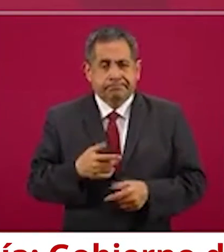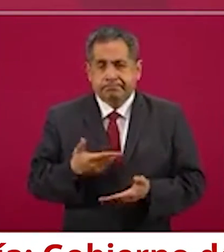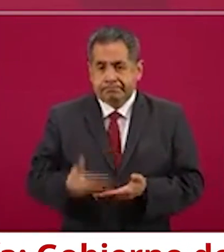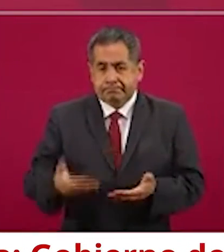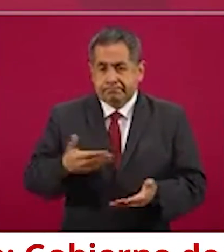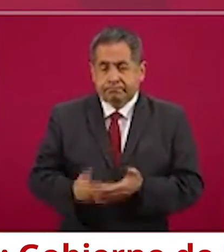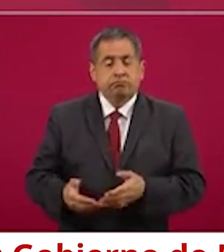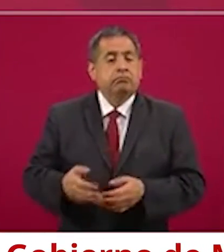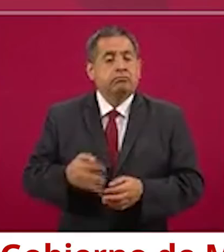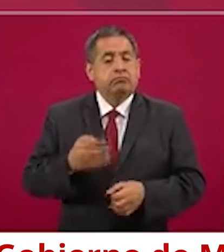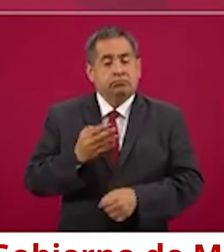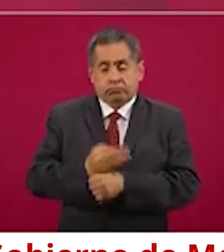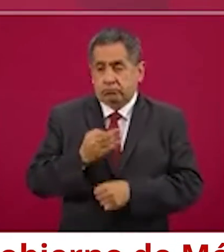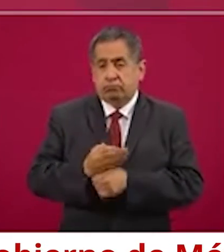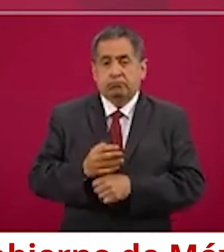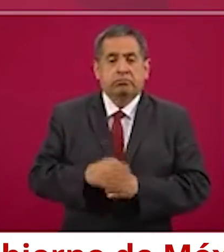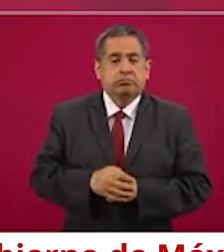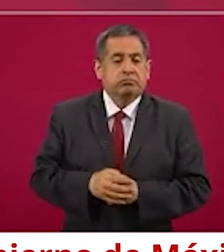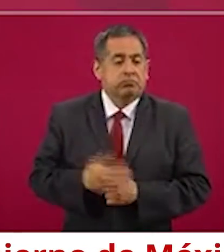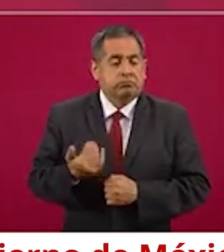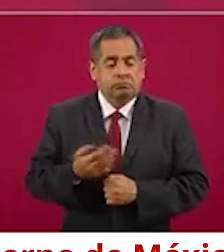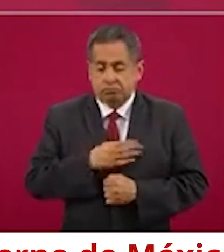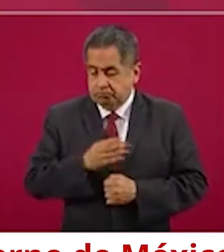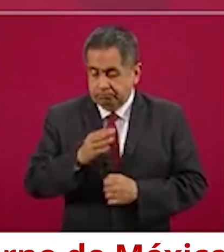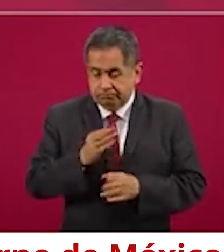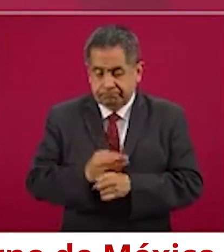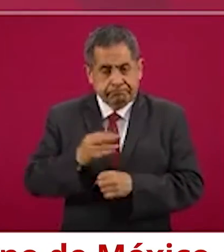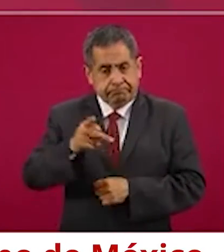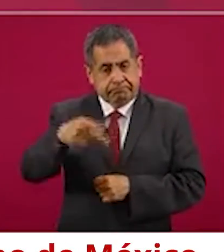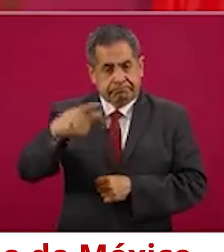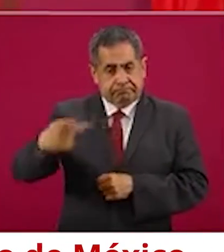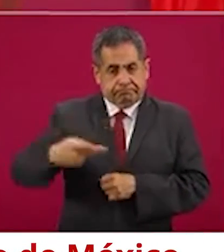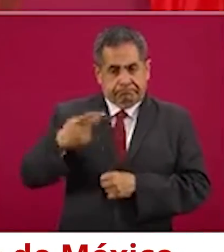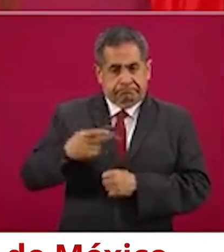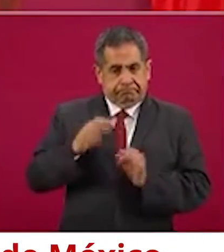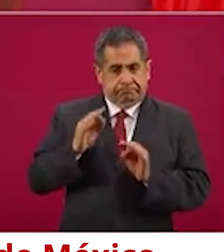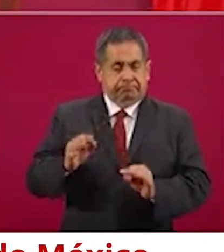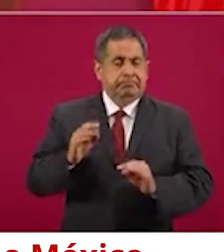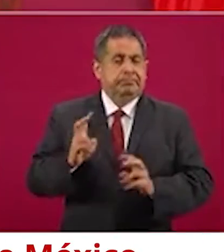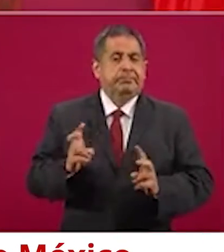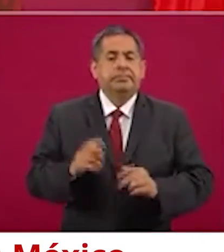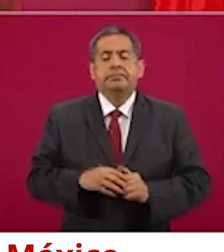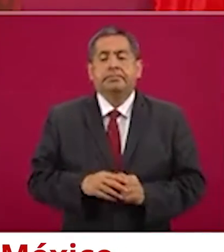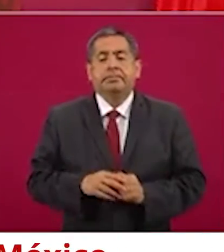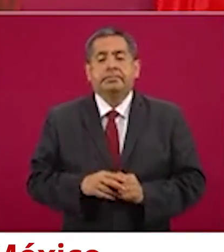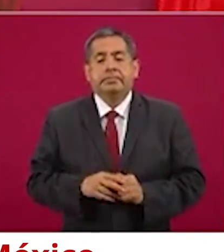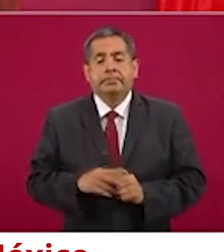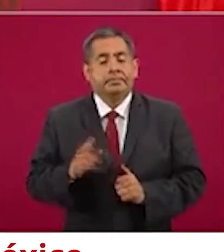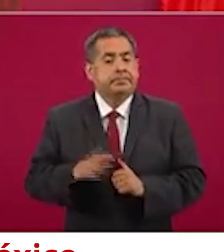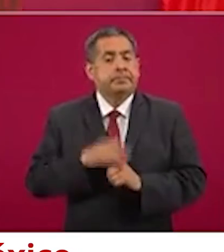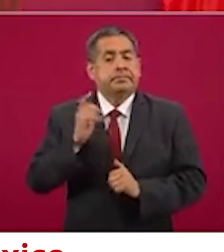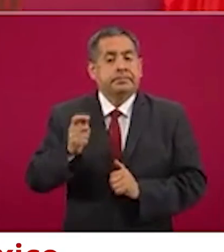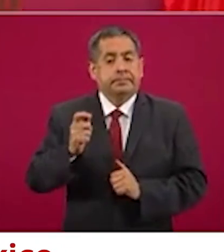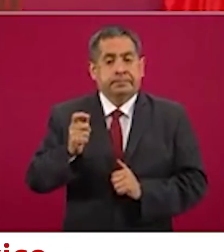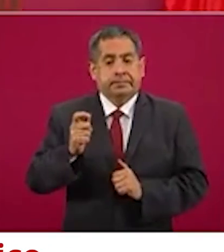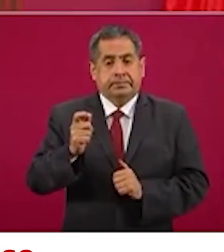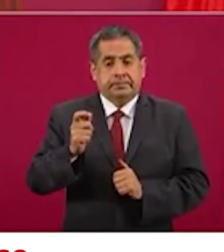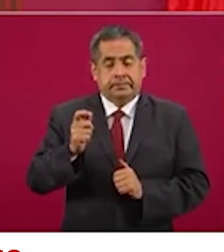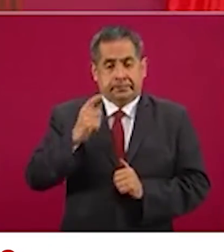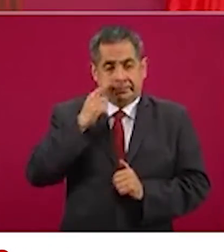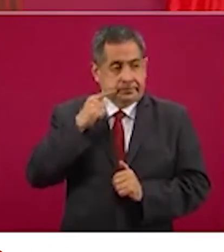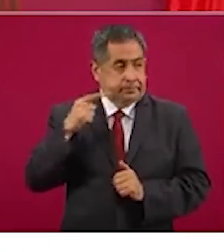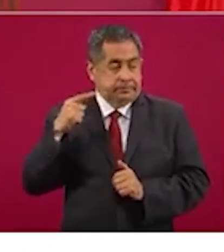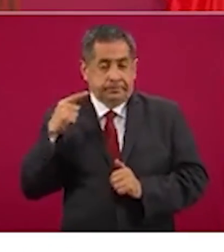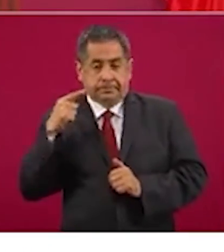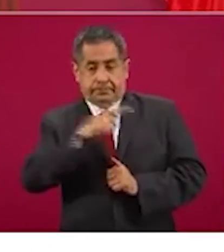Y qué bien que tocas el tema, porque está en el